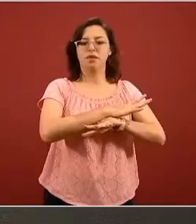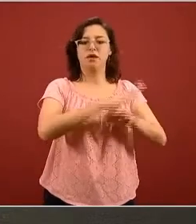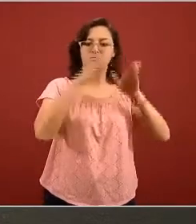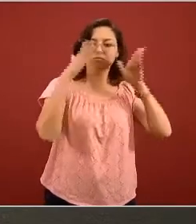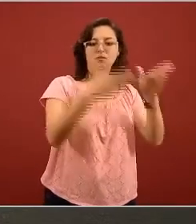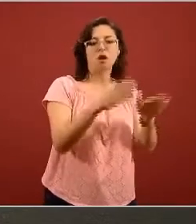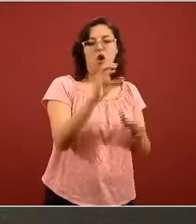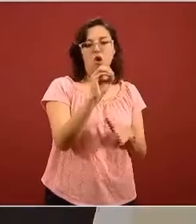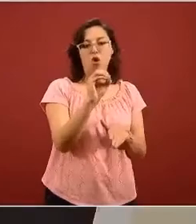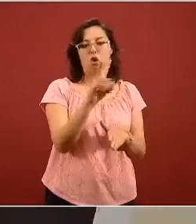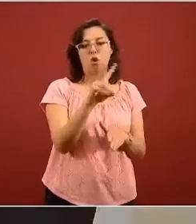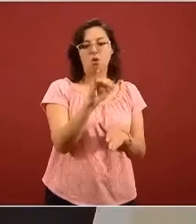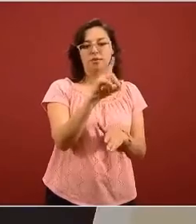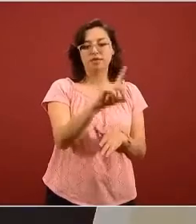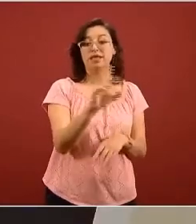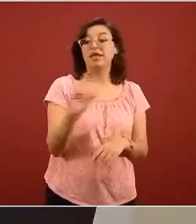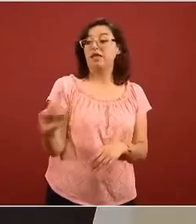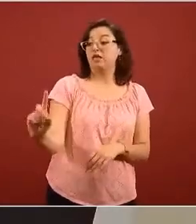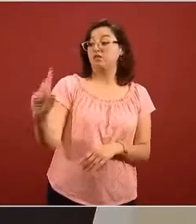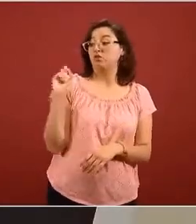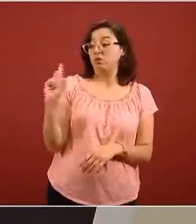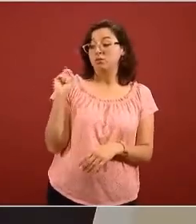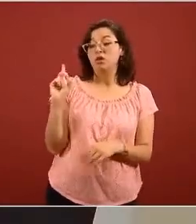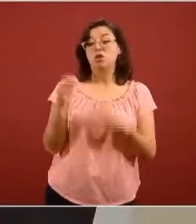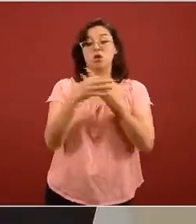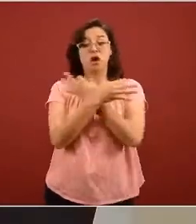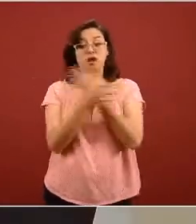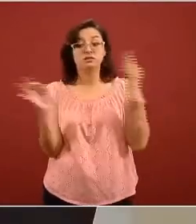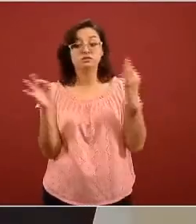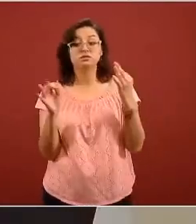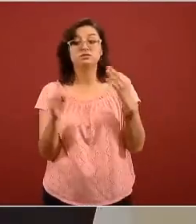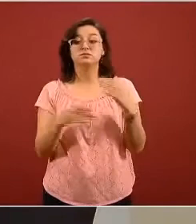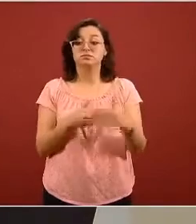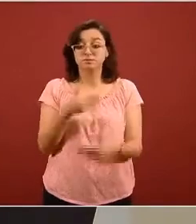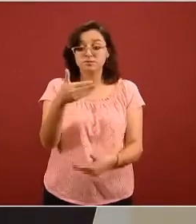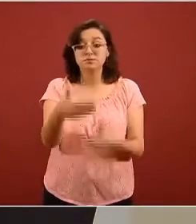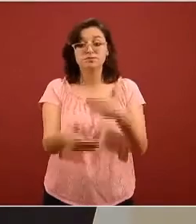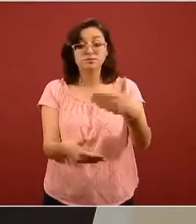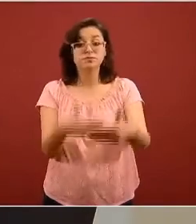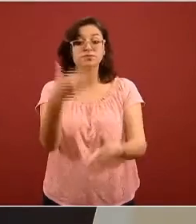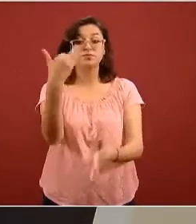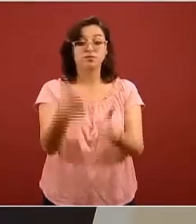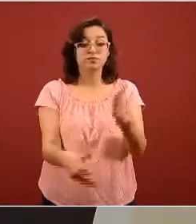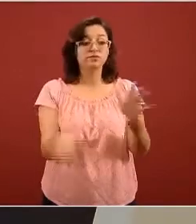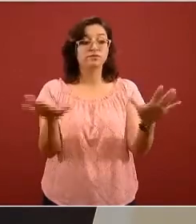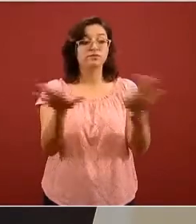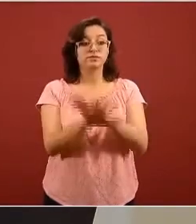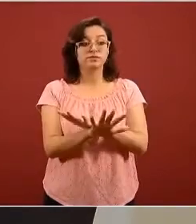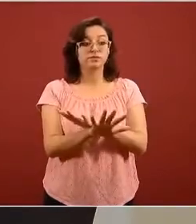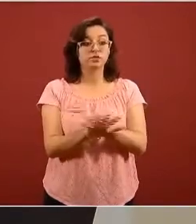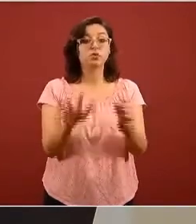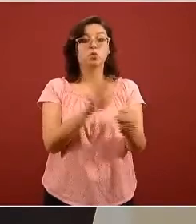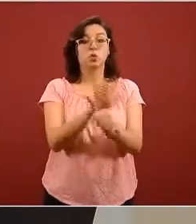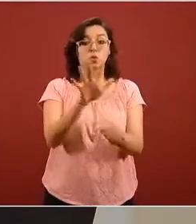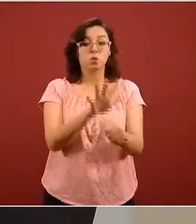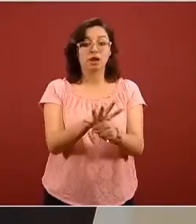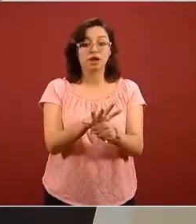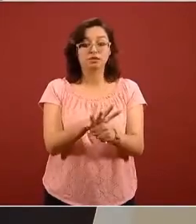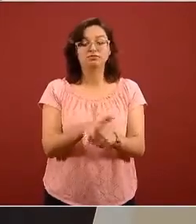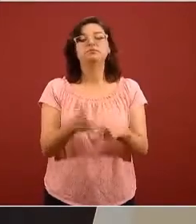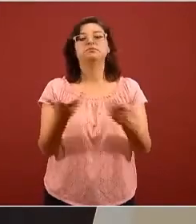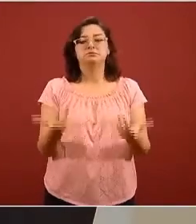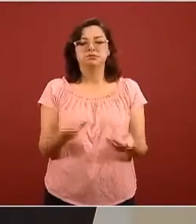acompañó el doctor Reyes Terán anunció lo que está en proceso que es la el elemento adicional de la